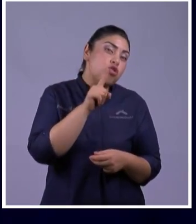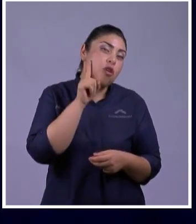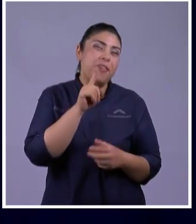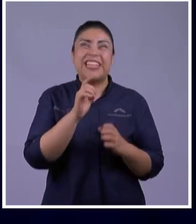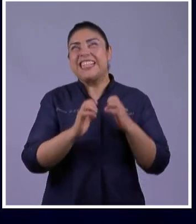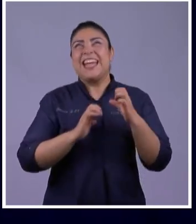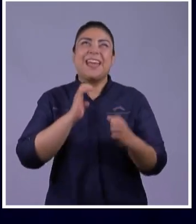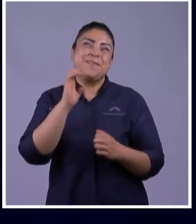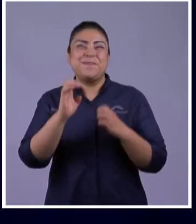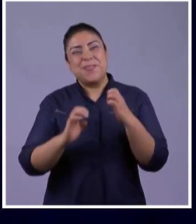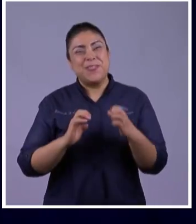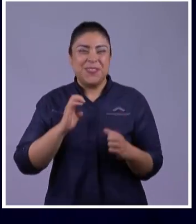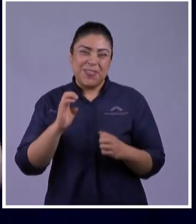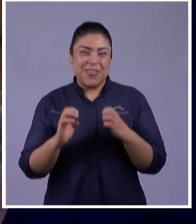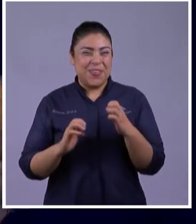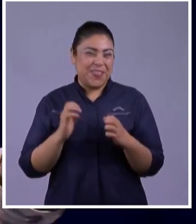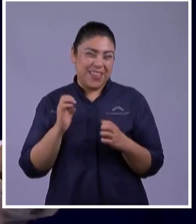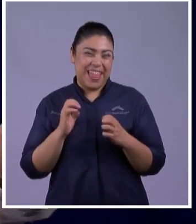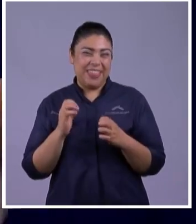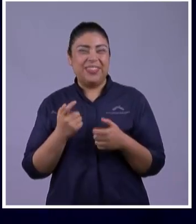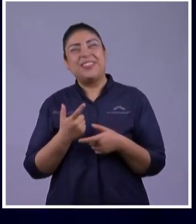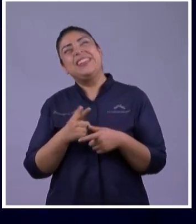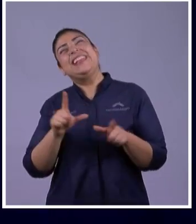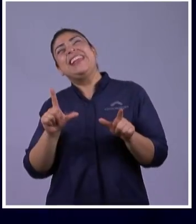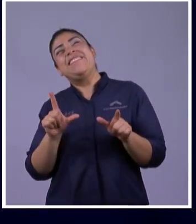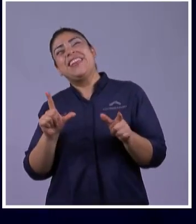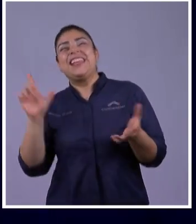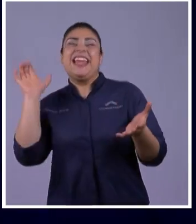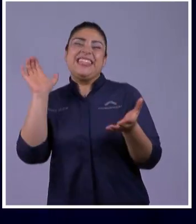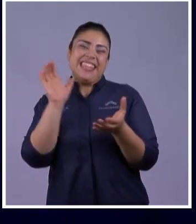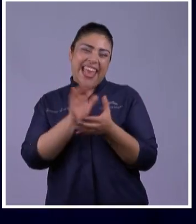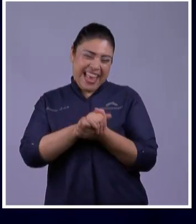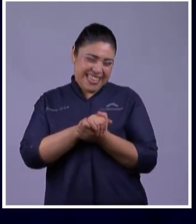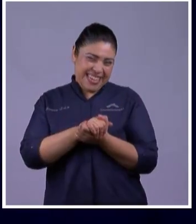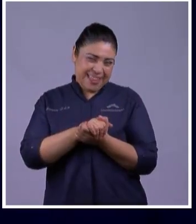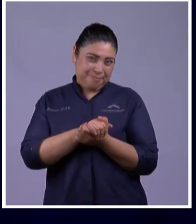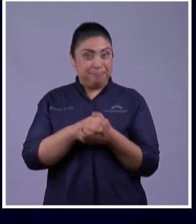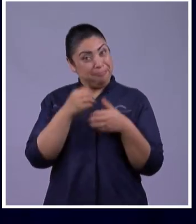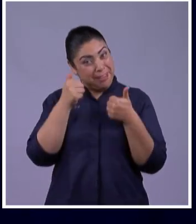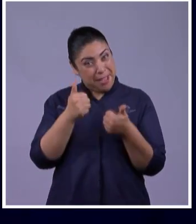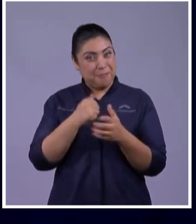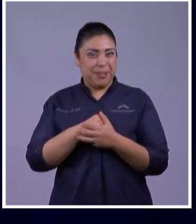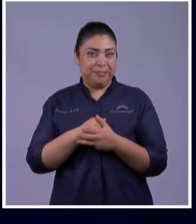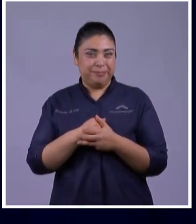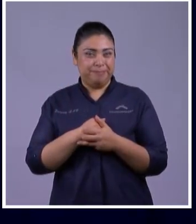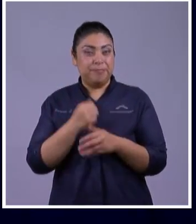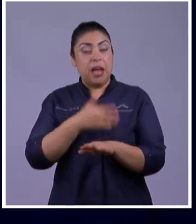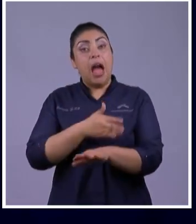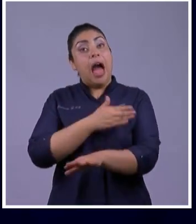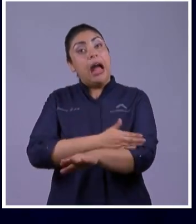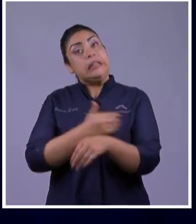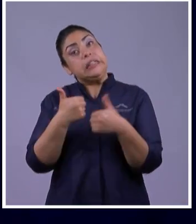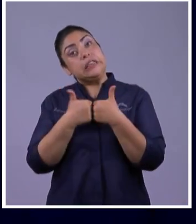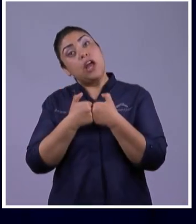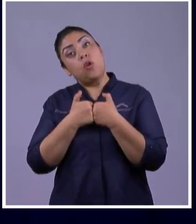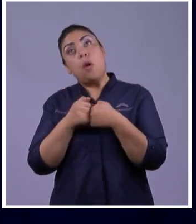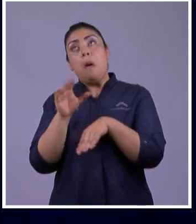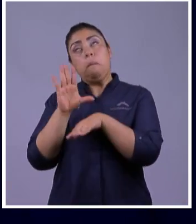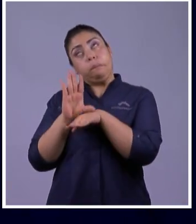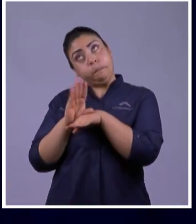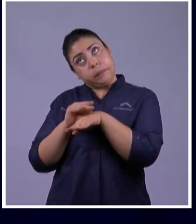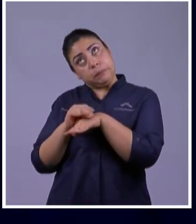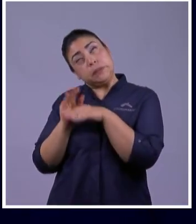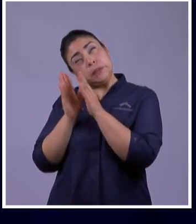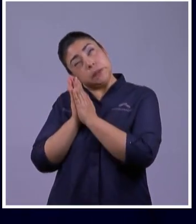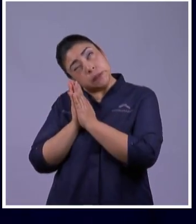felices Porque ya no le piden permiso A nadie Antes mamá Puedo salir con el novio Sí Pero te quiero aquí a las nueve O a